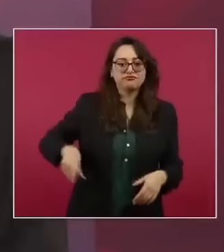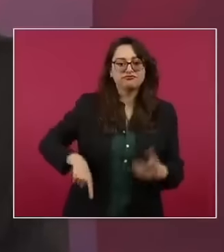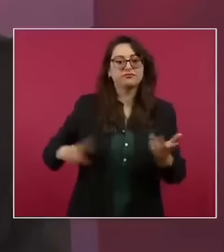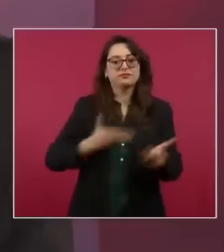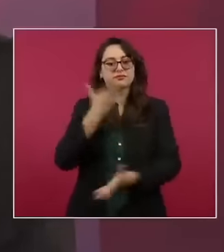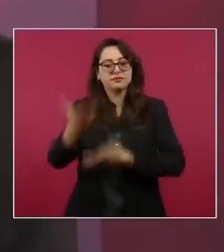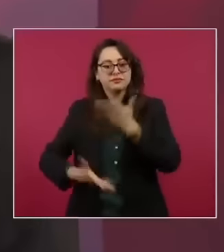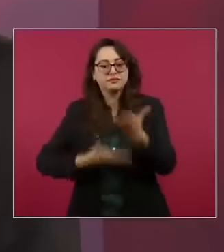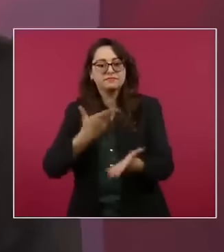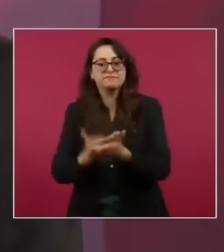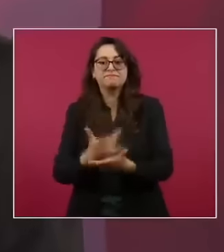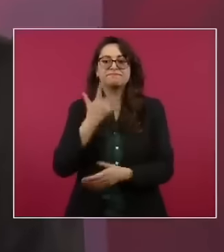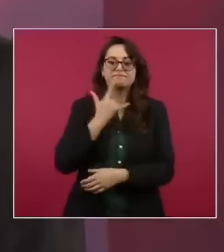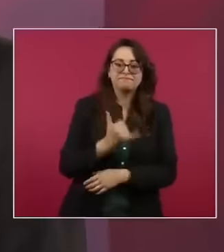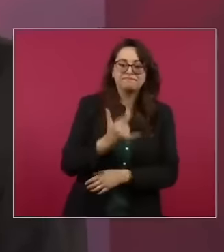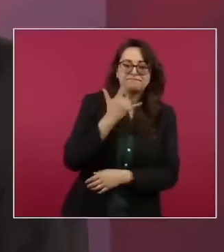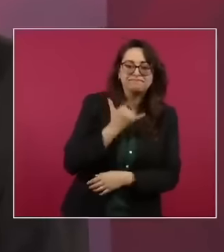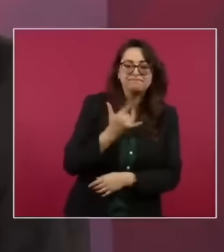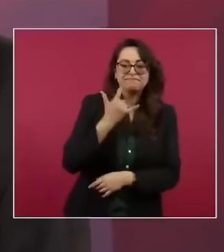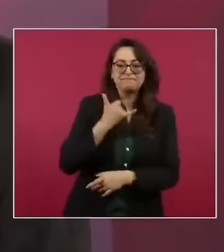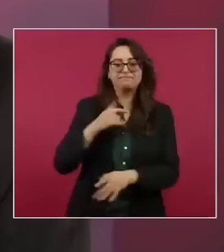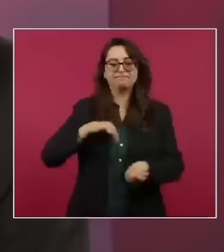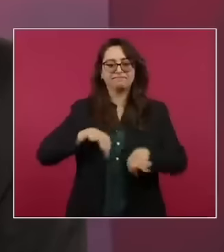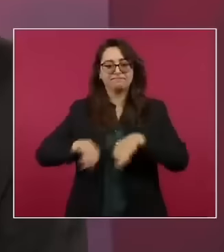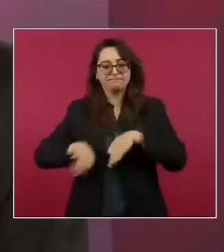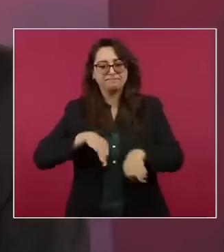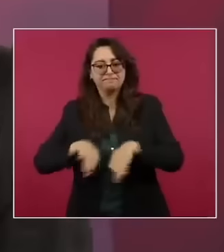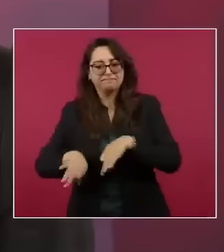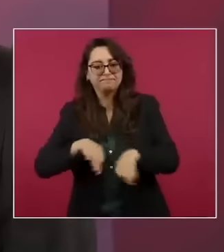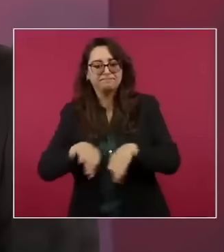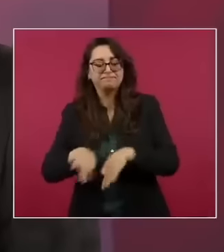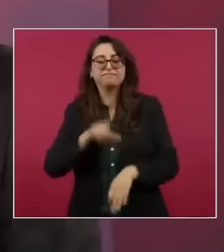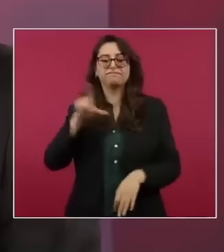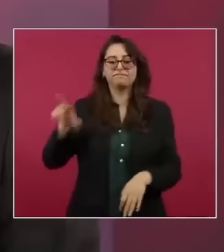del gobierno federal,